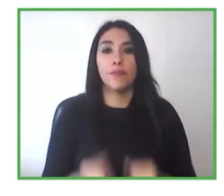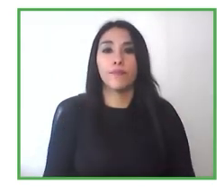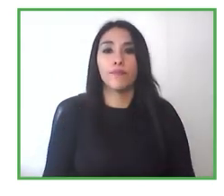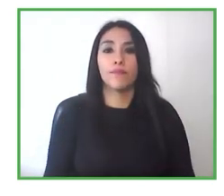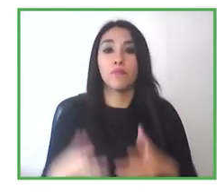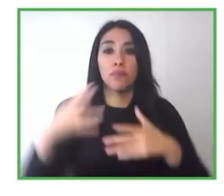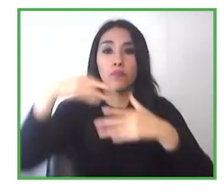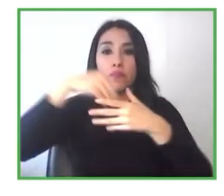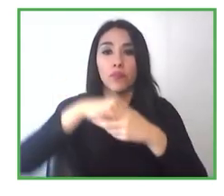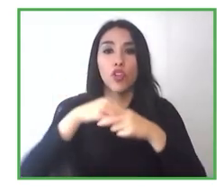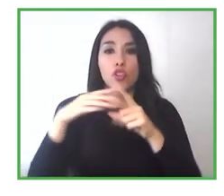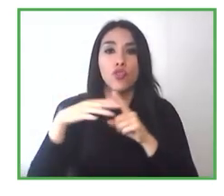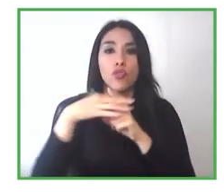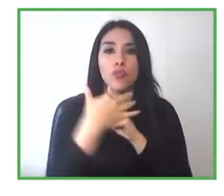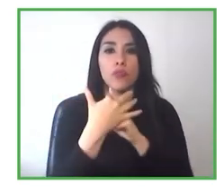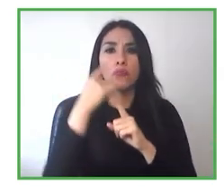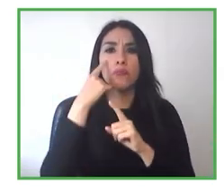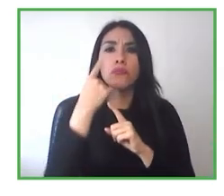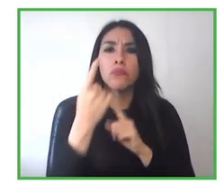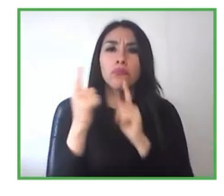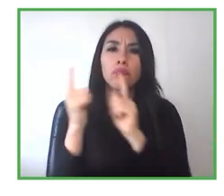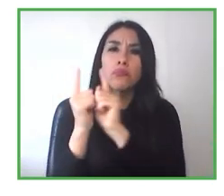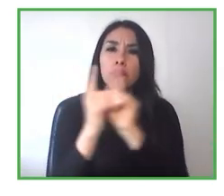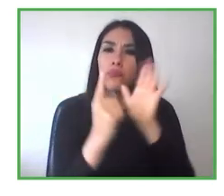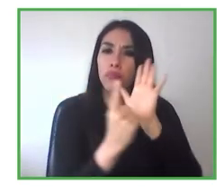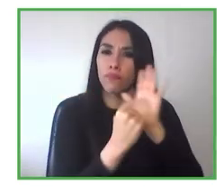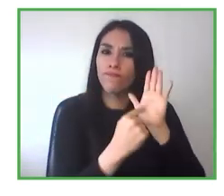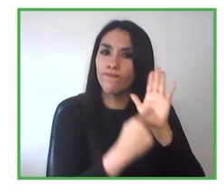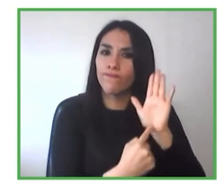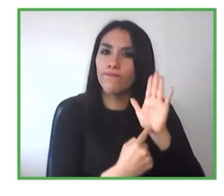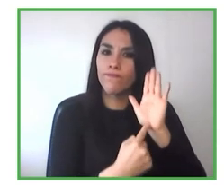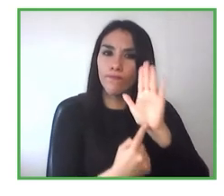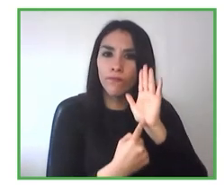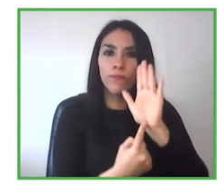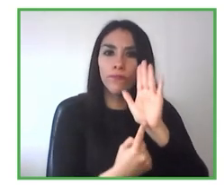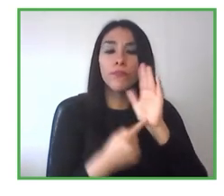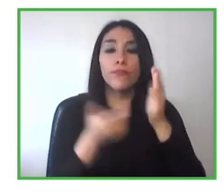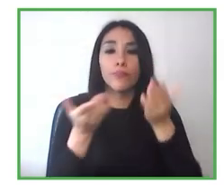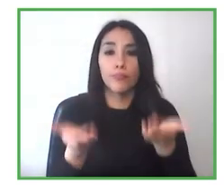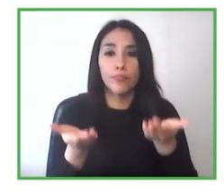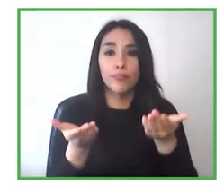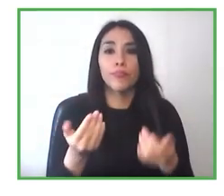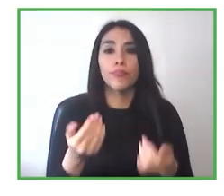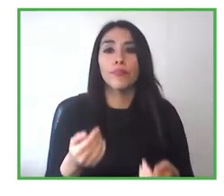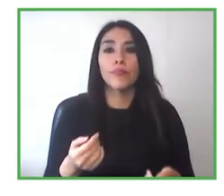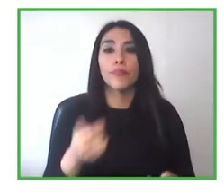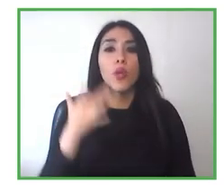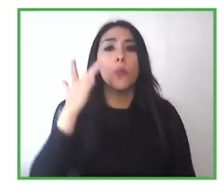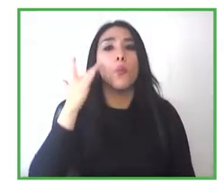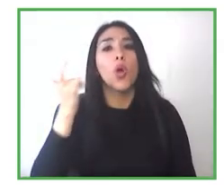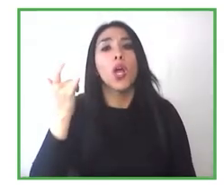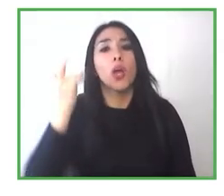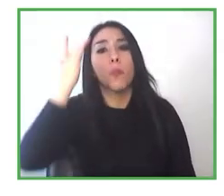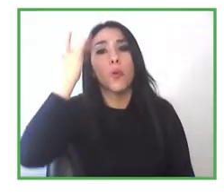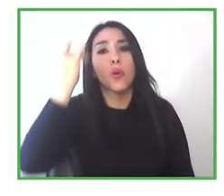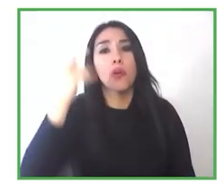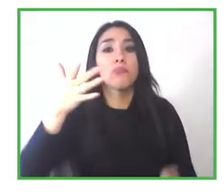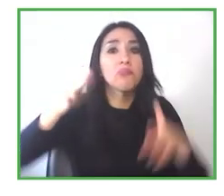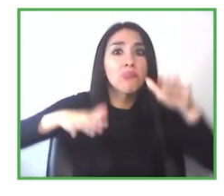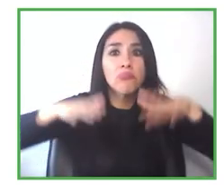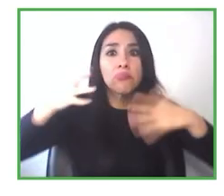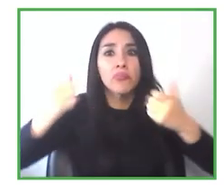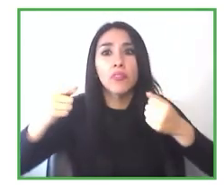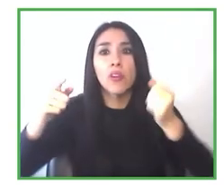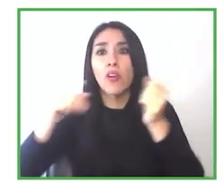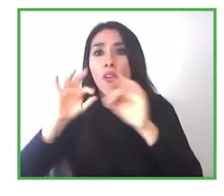a estos oficios, que a veces los aprenden, porque un familiar, ¿cierto? tiene la necesidad, de que se hable el lenguaje de